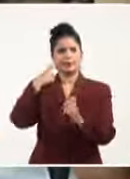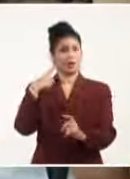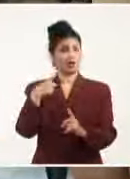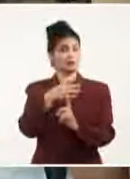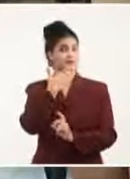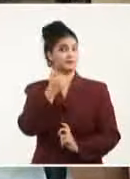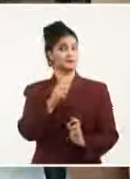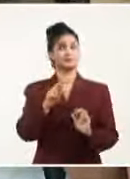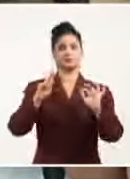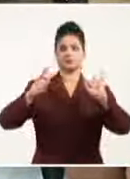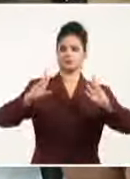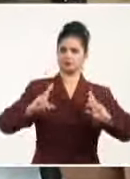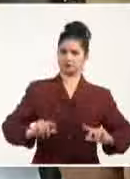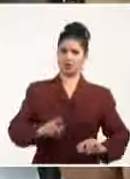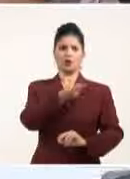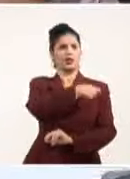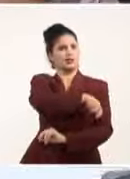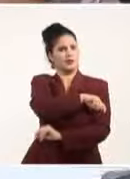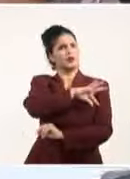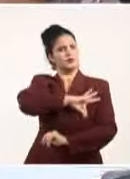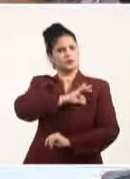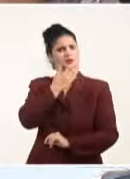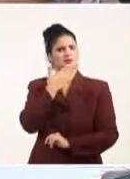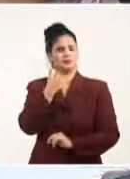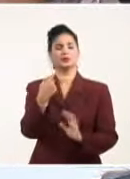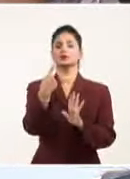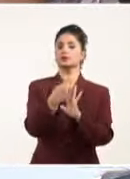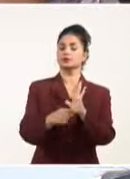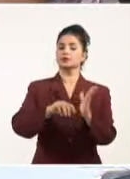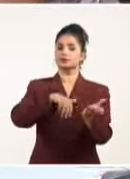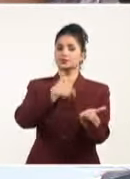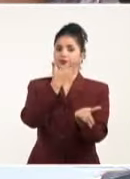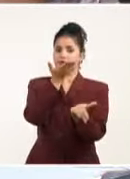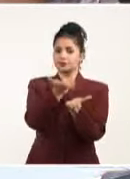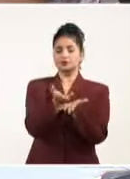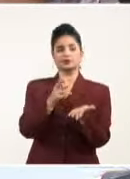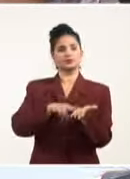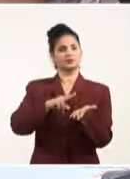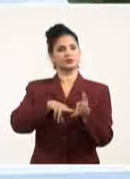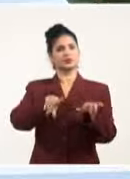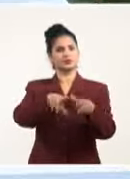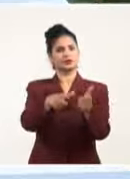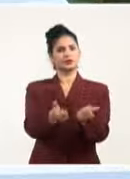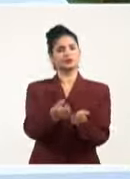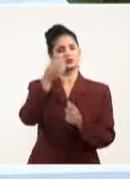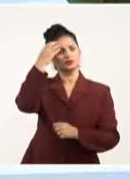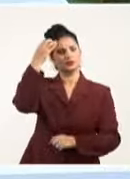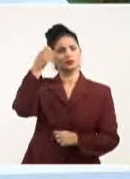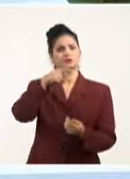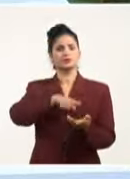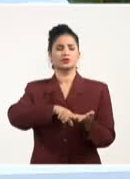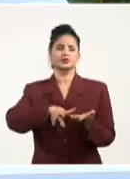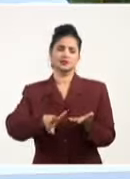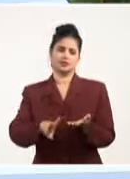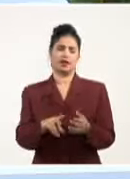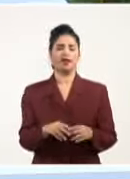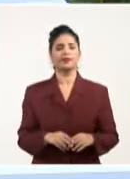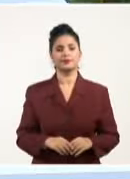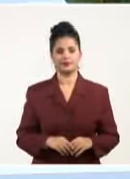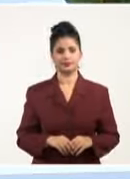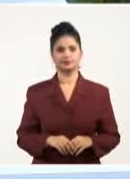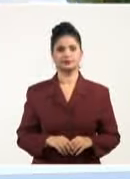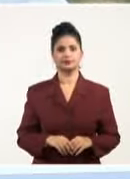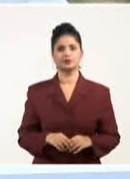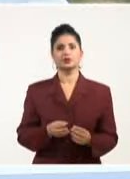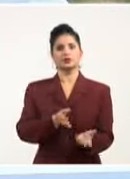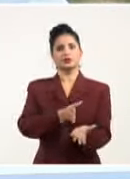y los niveles de satisfacción, fueron elementos propuestos por miembros del Consejo del Gobierno Provincial. Continuar fortaleciendo el sistema